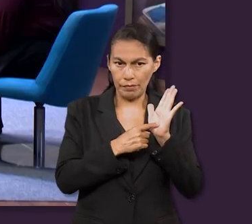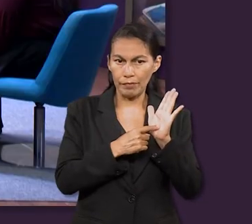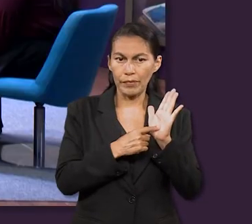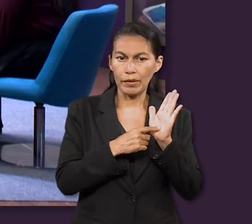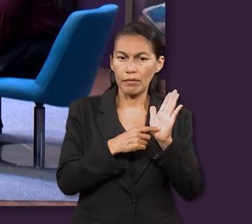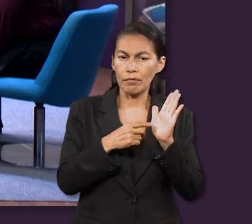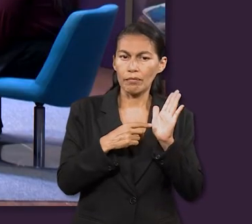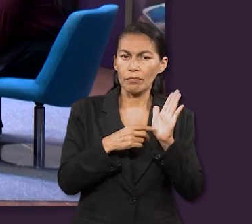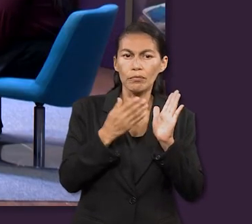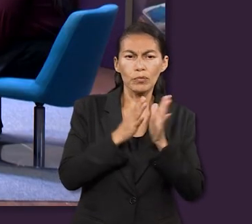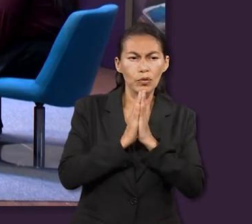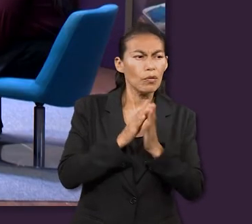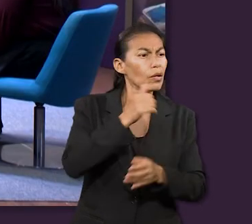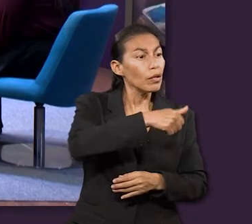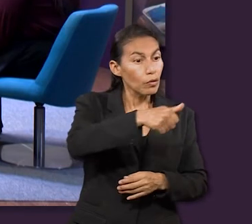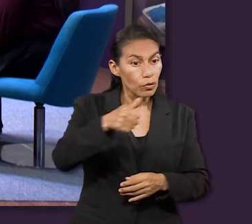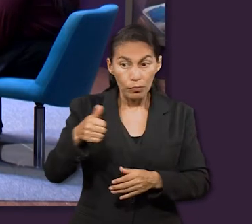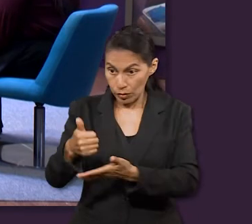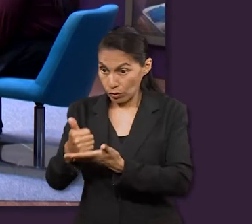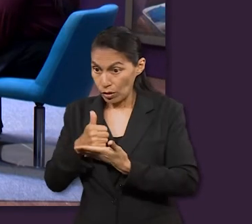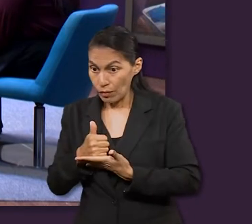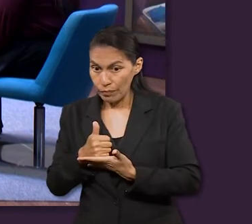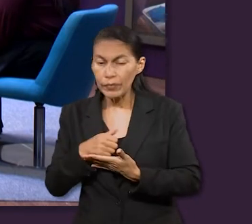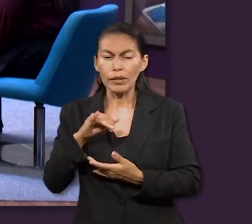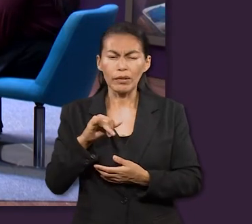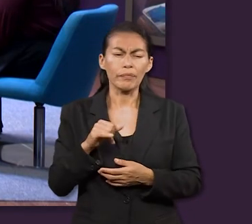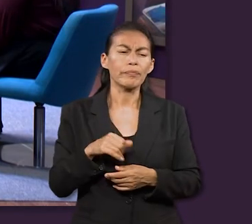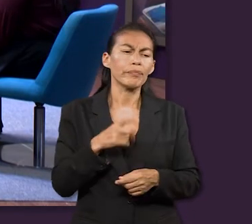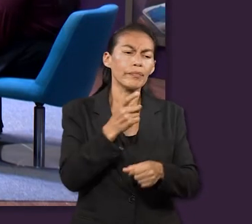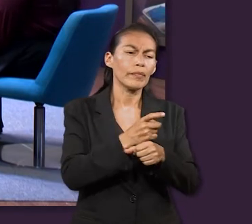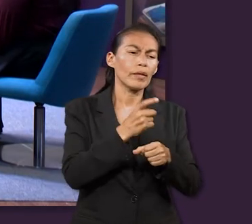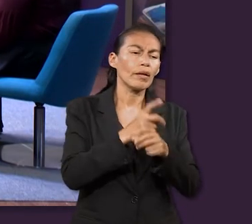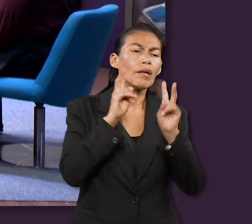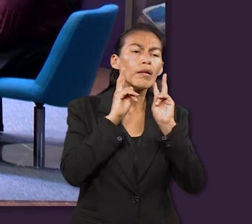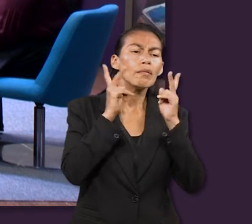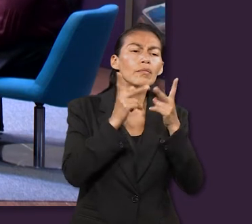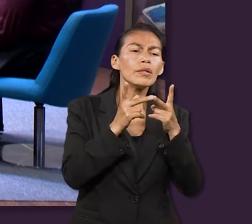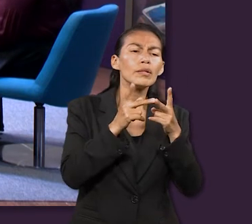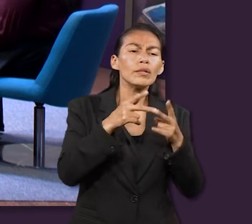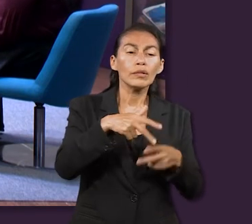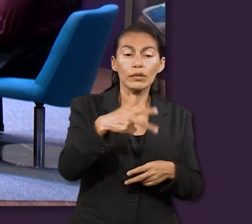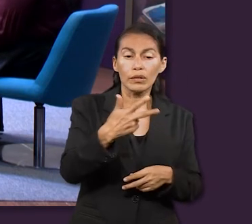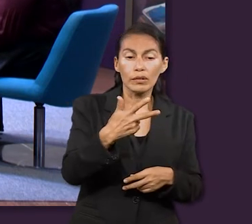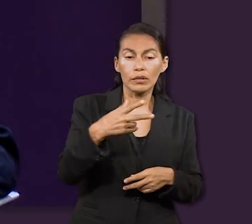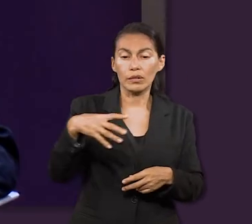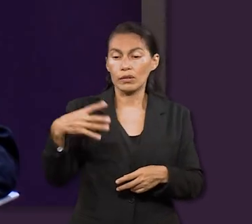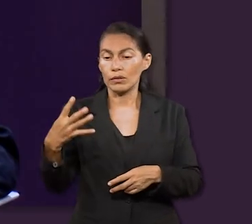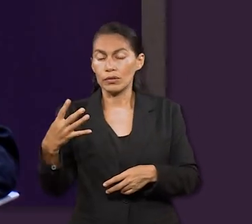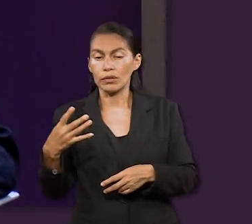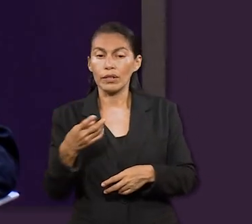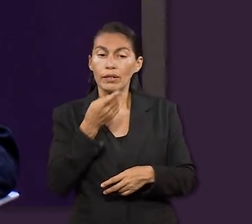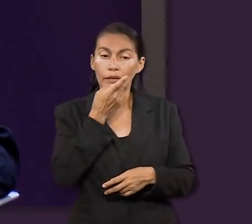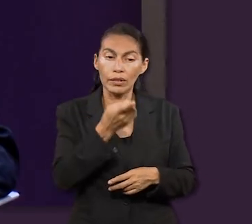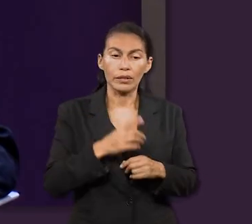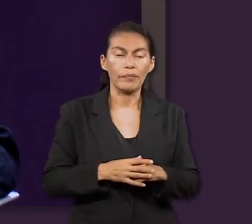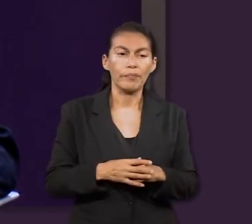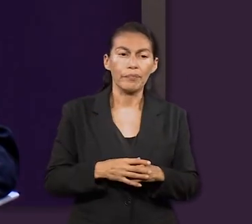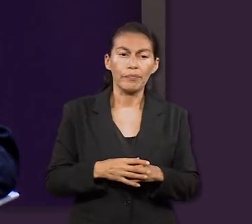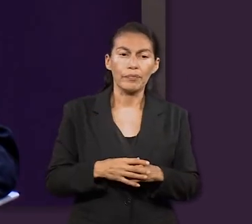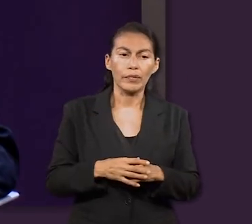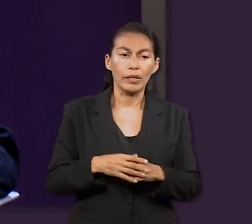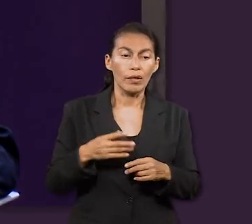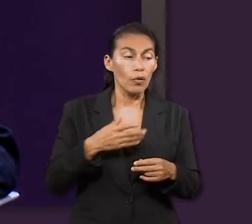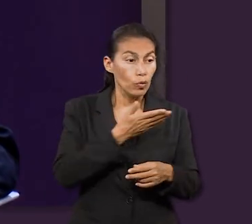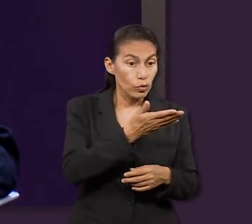que cada uno de ustedes me ayuden con algunos versículos. ¿Está bien? Sí. Primero de Pedro 4, 13 y 14.